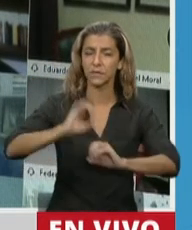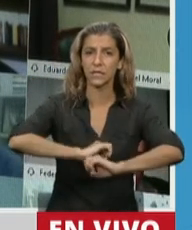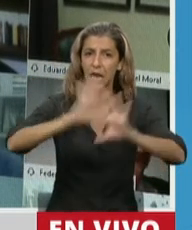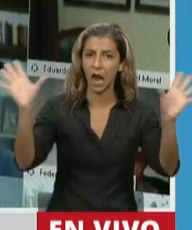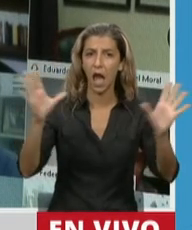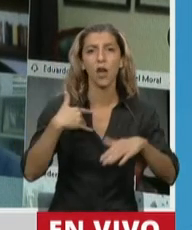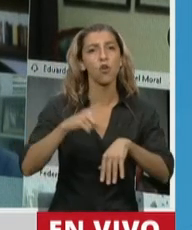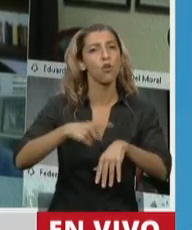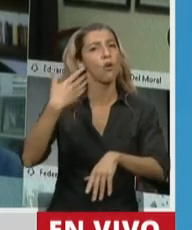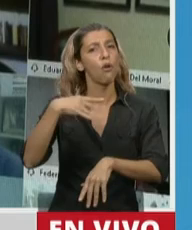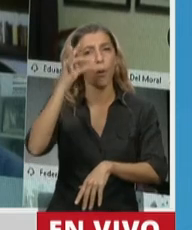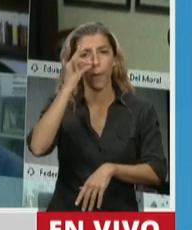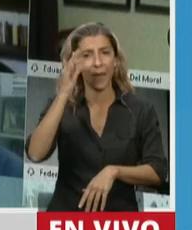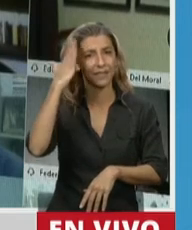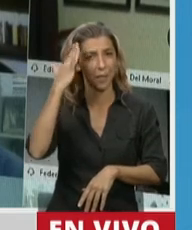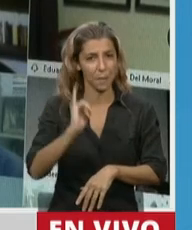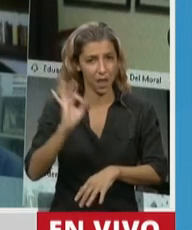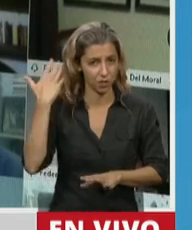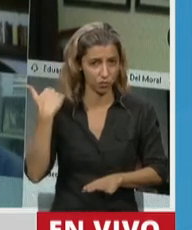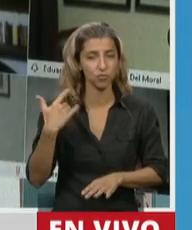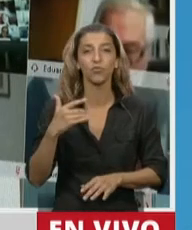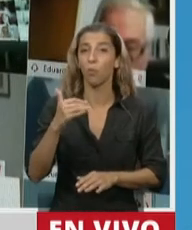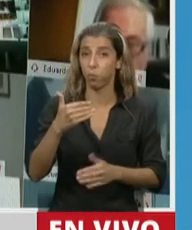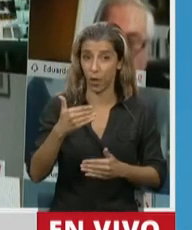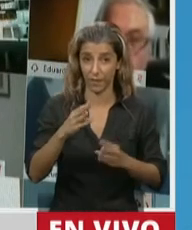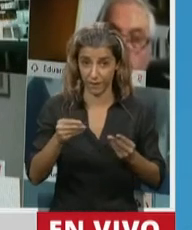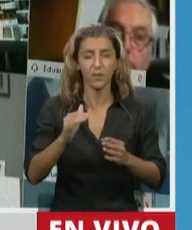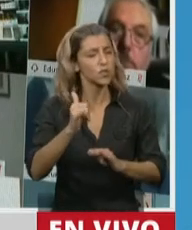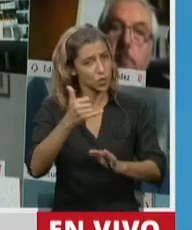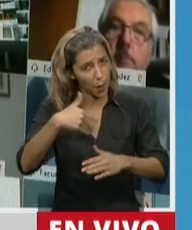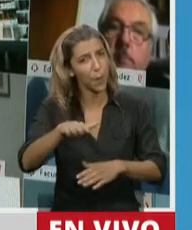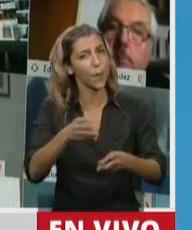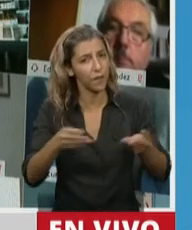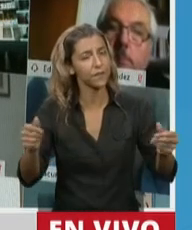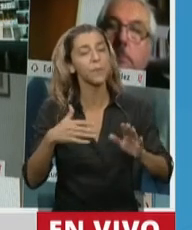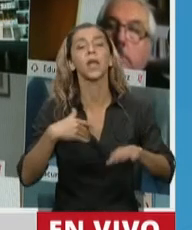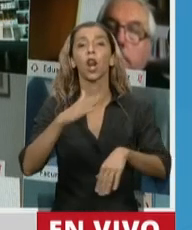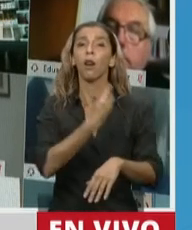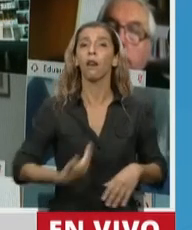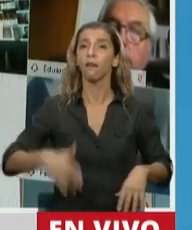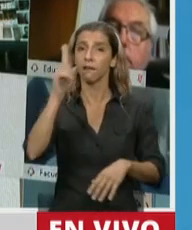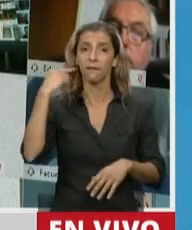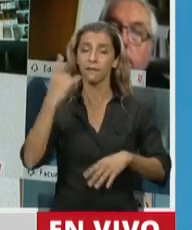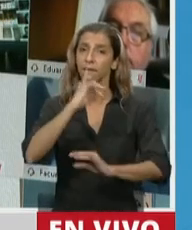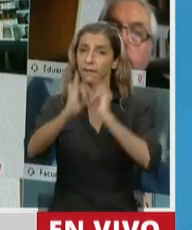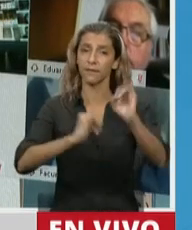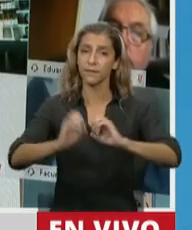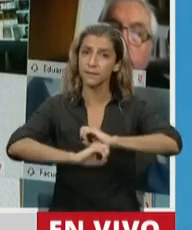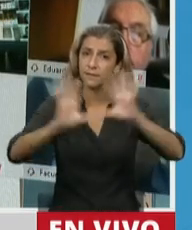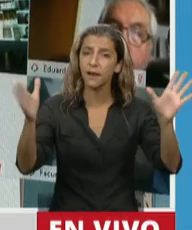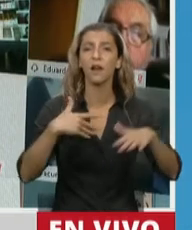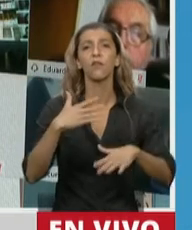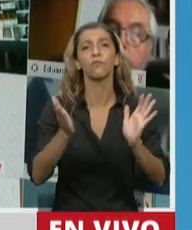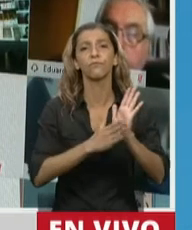redondeando. Sí, ya termino, señor Presidente. Fue muy claro cuando en la carta abierta anunció los fundamentos